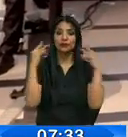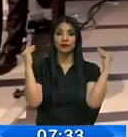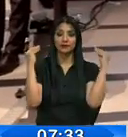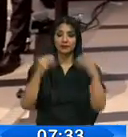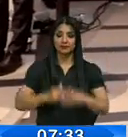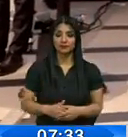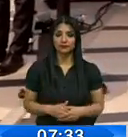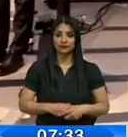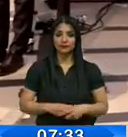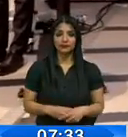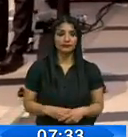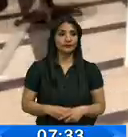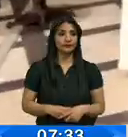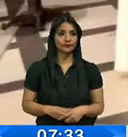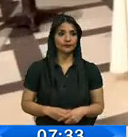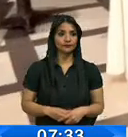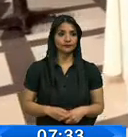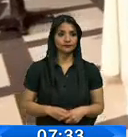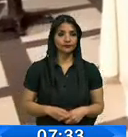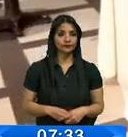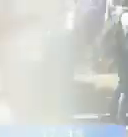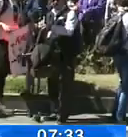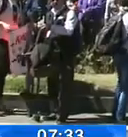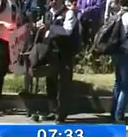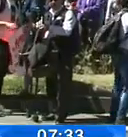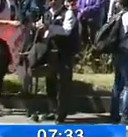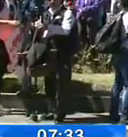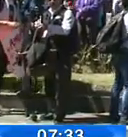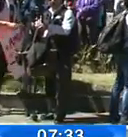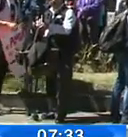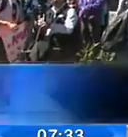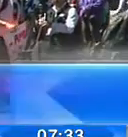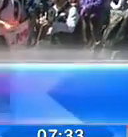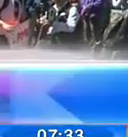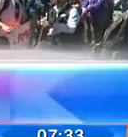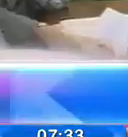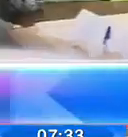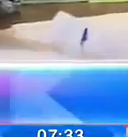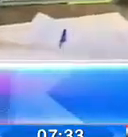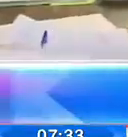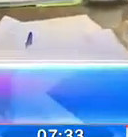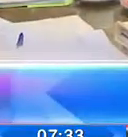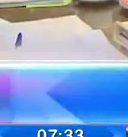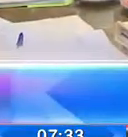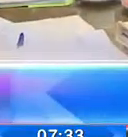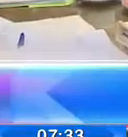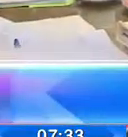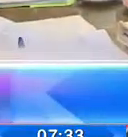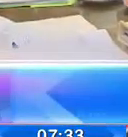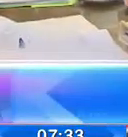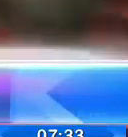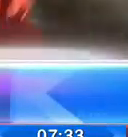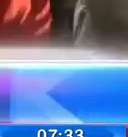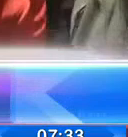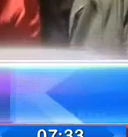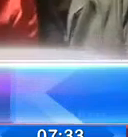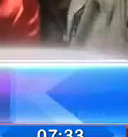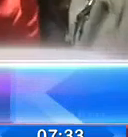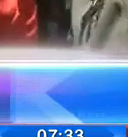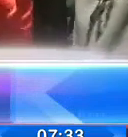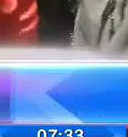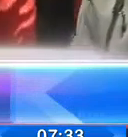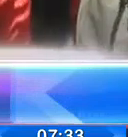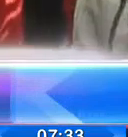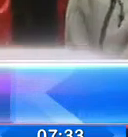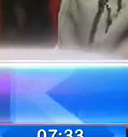informó Patricia Aldaz. Vamos a hacer una breve pausa, siete treinta y tres de la mañana. Al retornar vamos a contarles que el